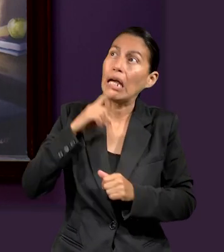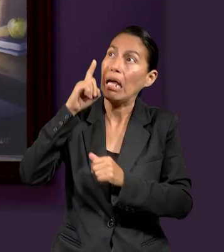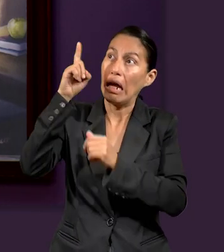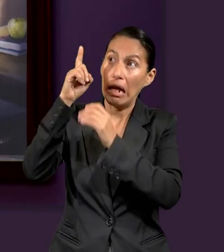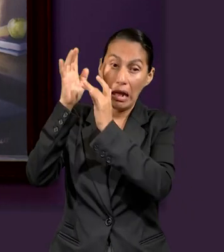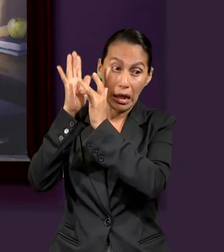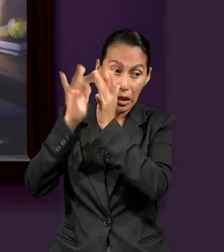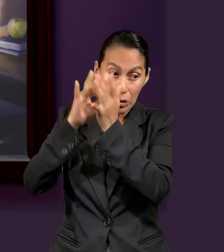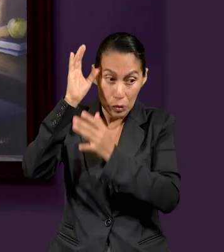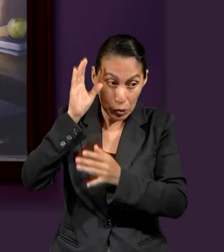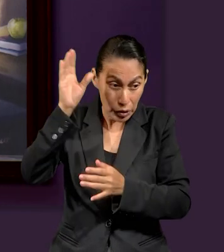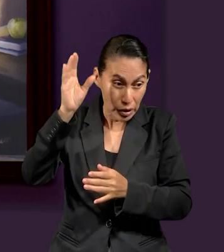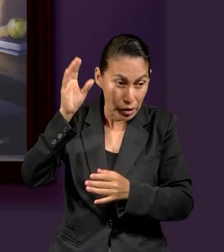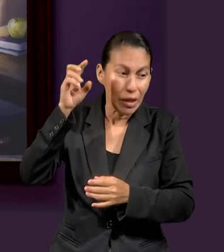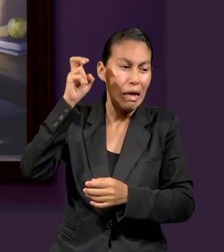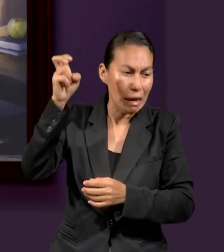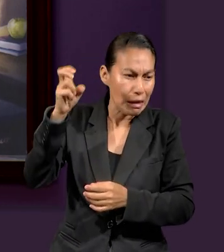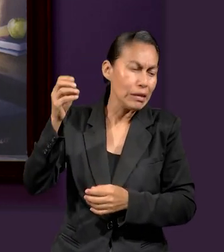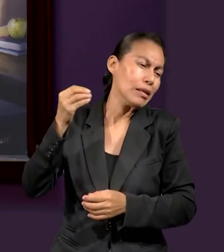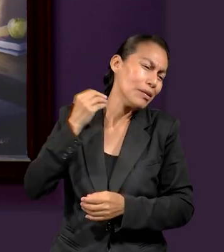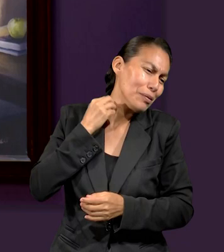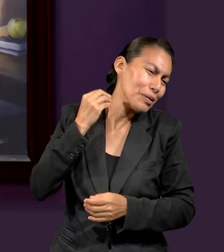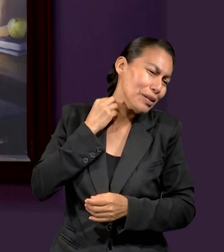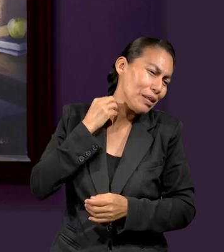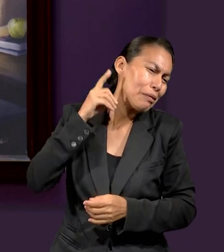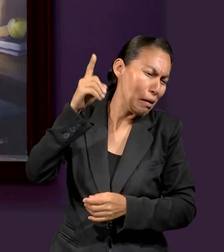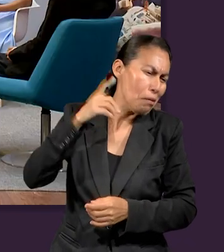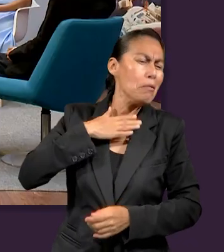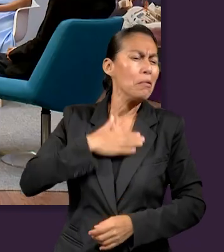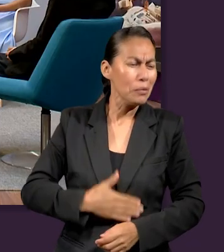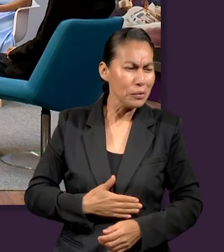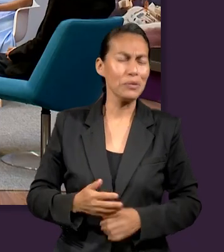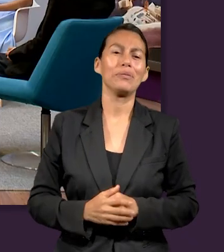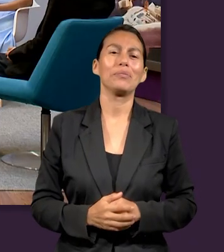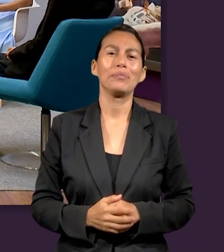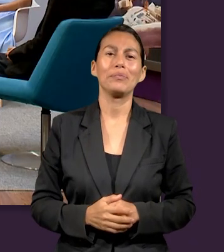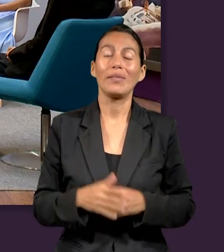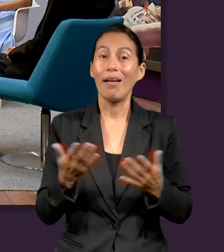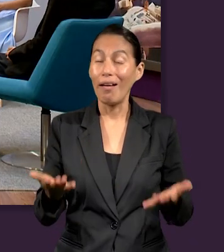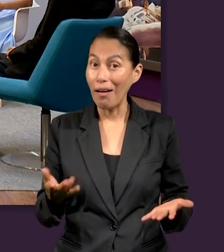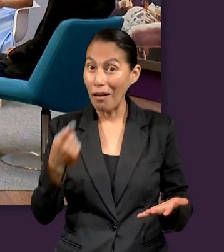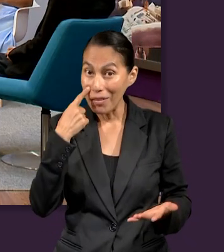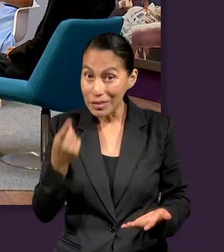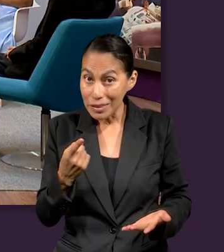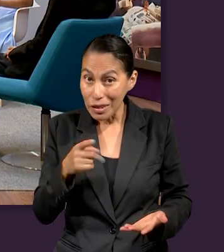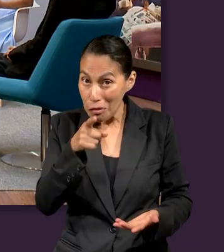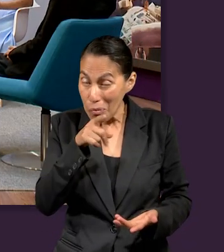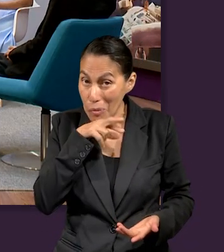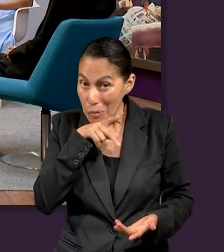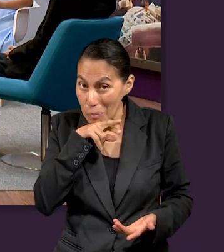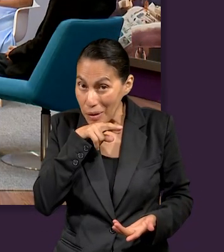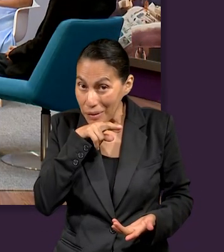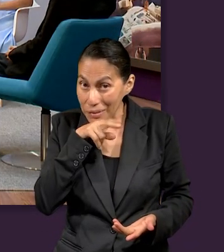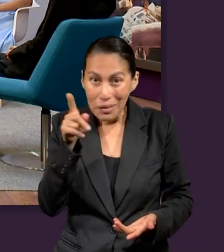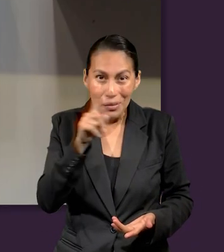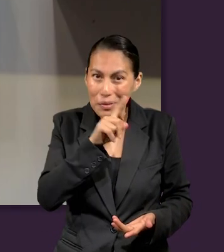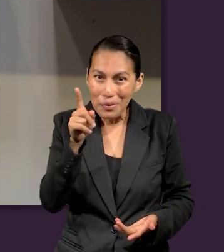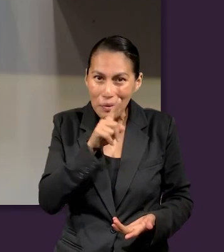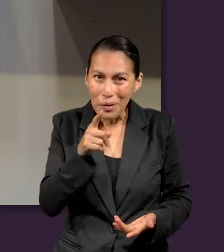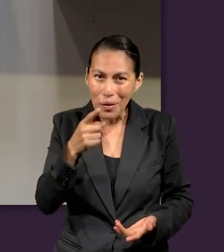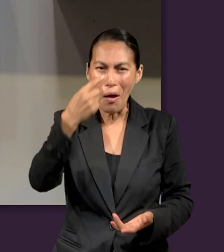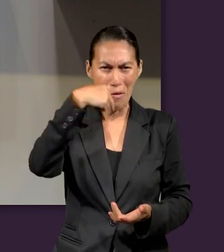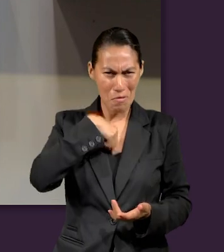el Padre a Jesucristo el justo. Así que, ¿cuál es la preocupación? Díganme, ¿cuál es la